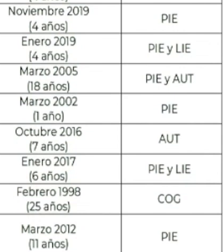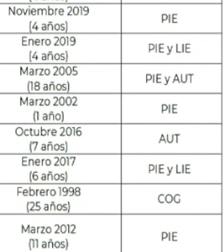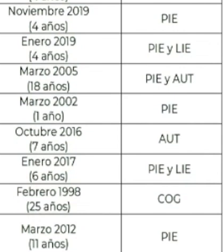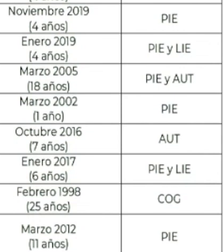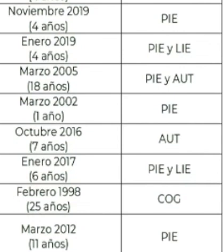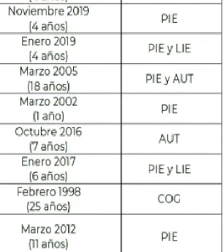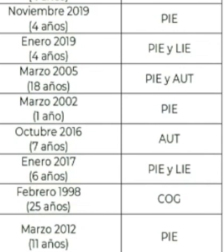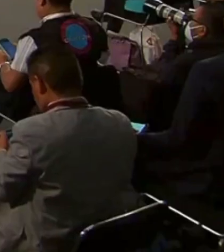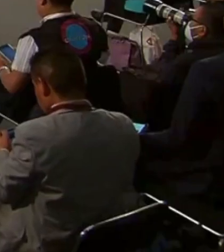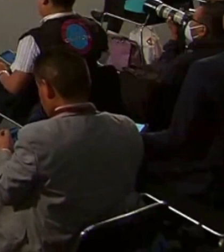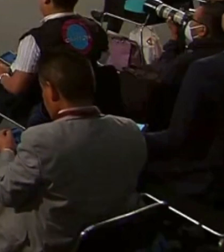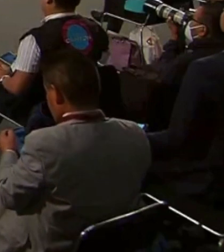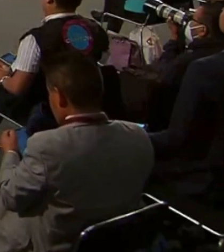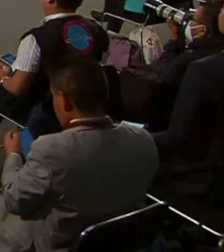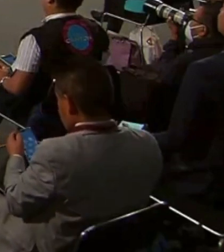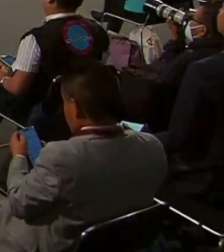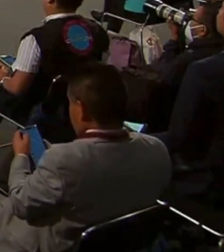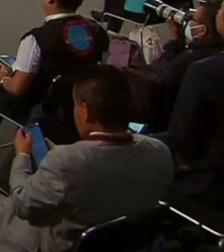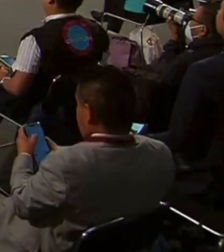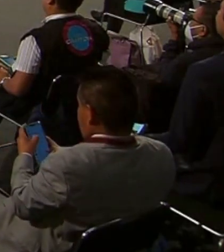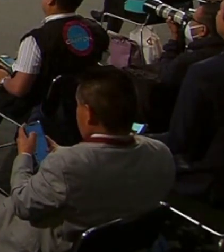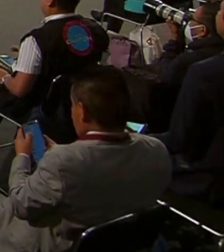de quiénes son los chatarras.